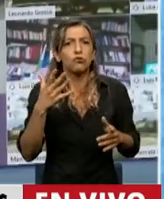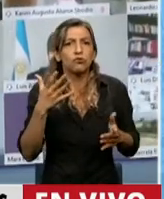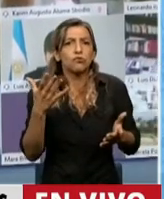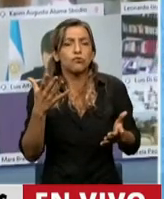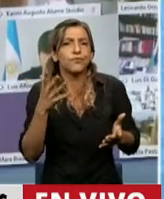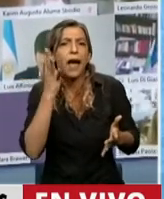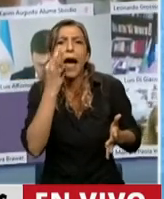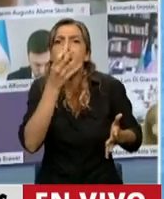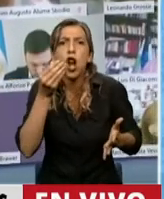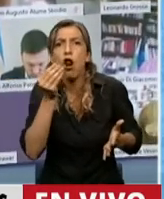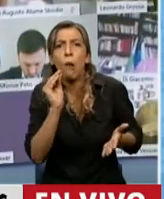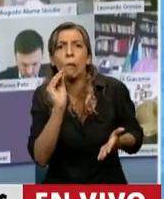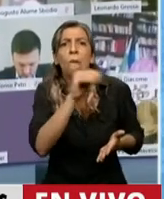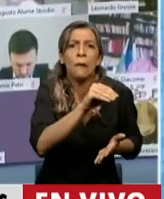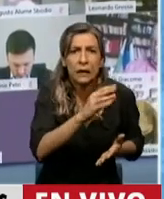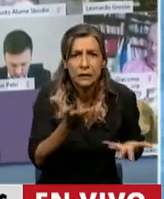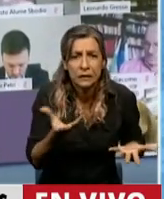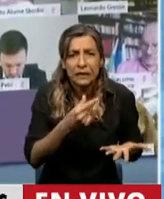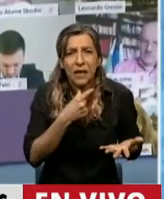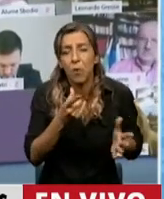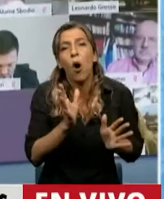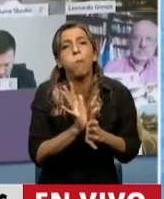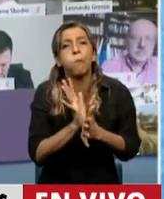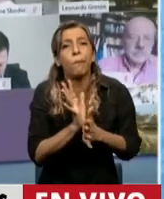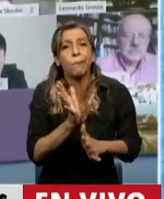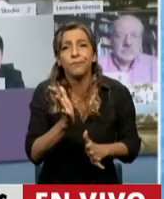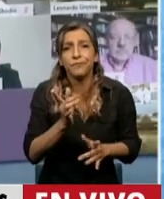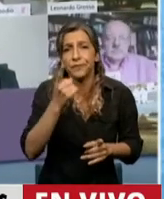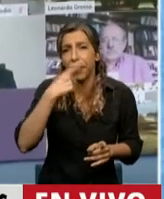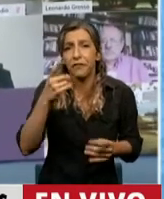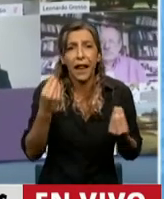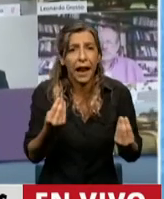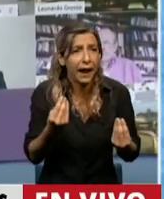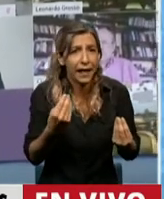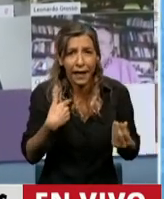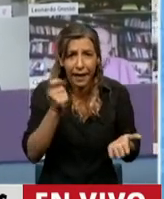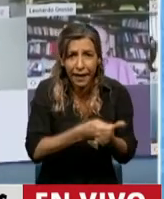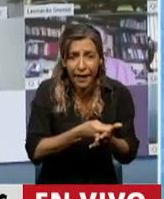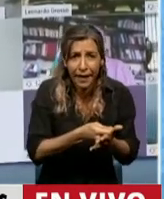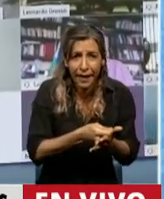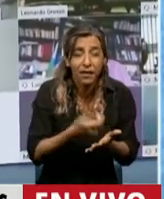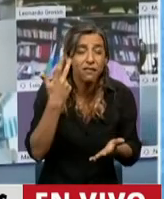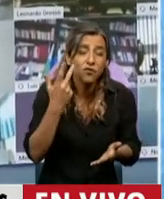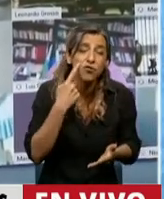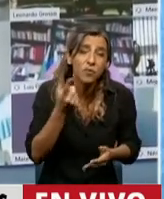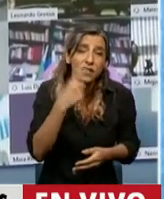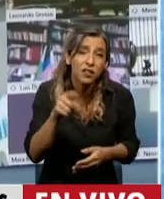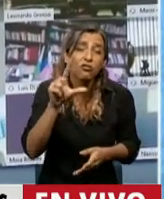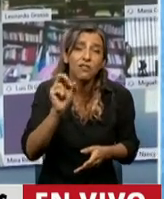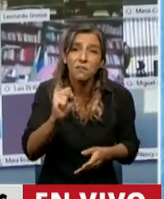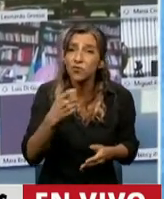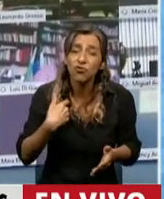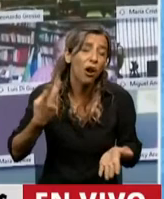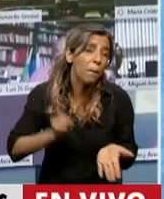unas cifras absolutamente misérrimas. 18.130 pesos, vuelvo a repetir la cifra porque